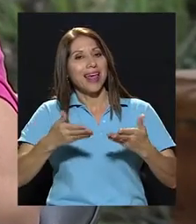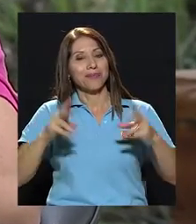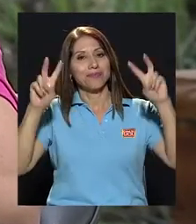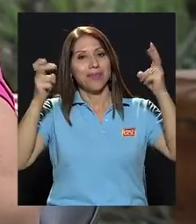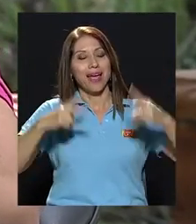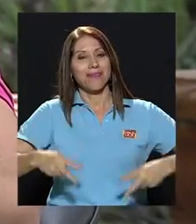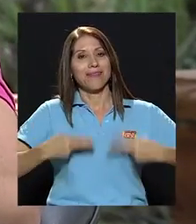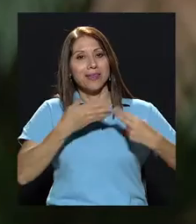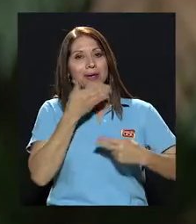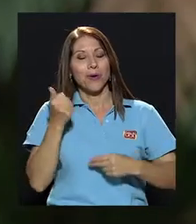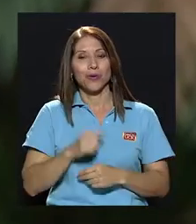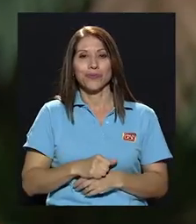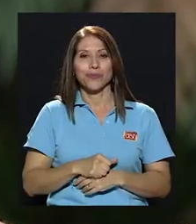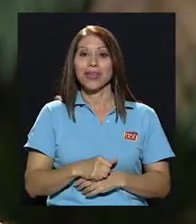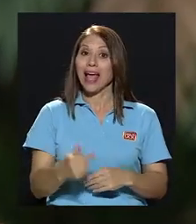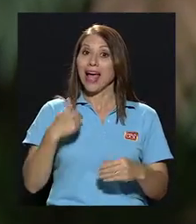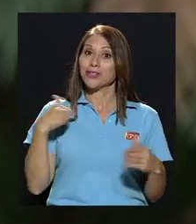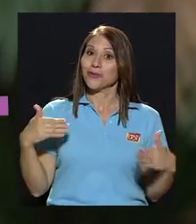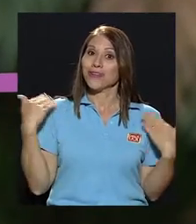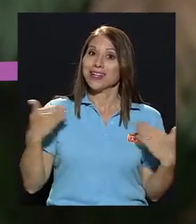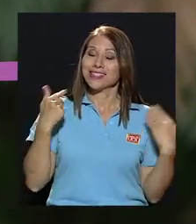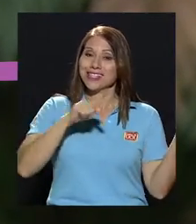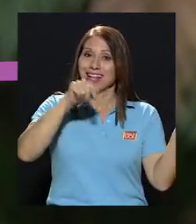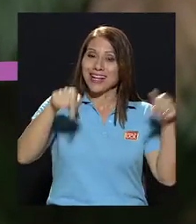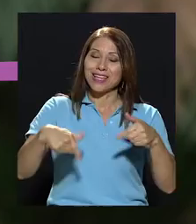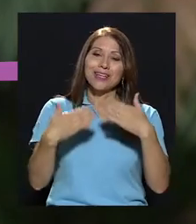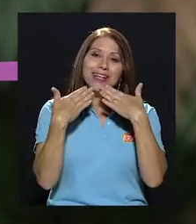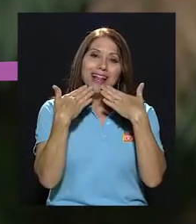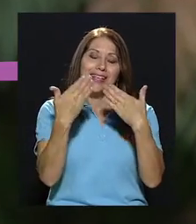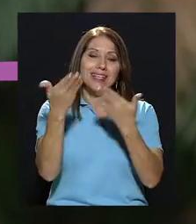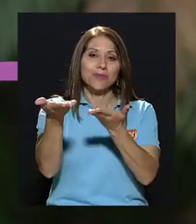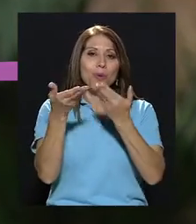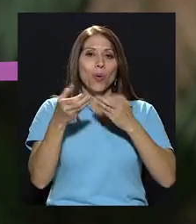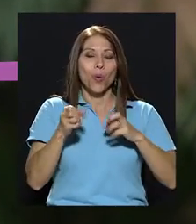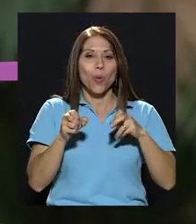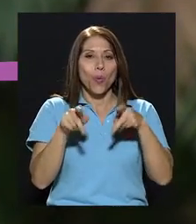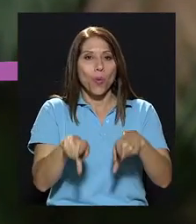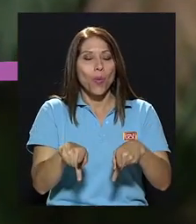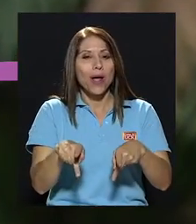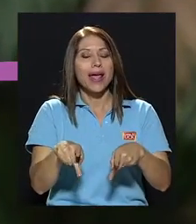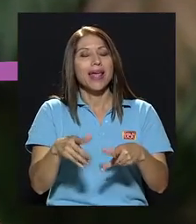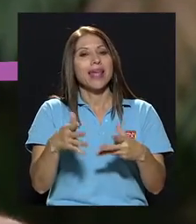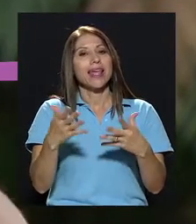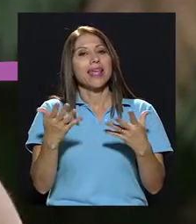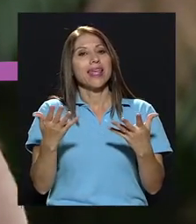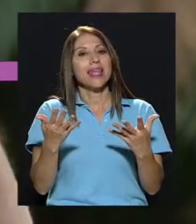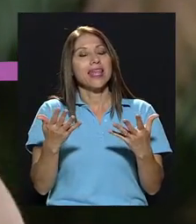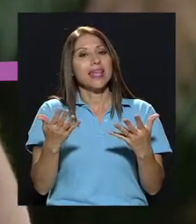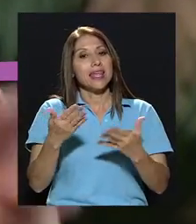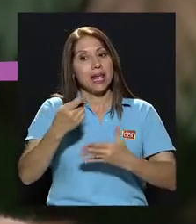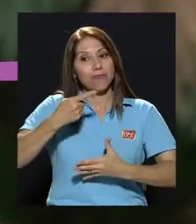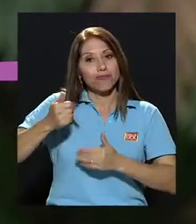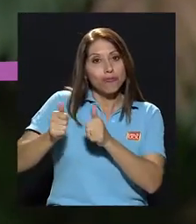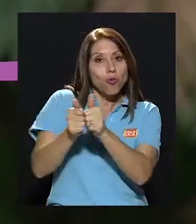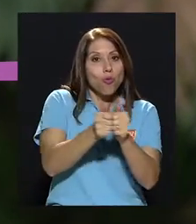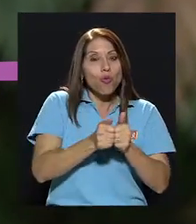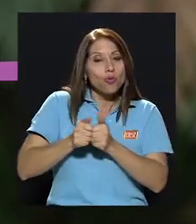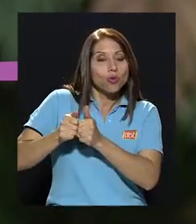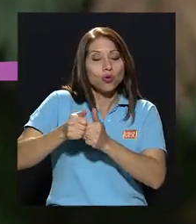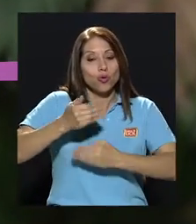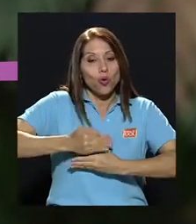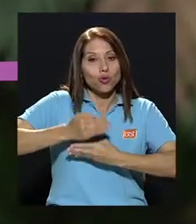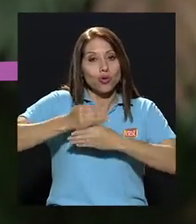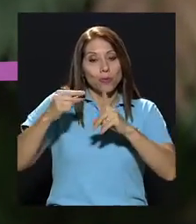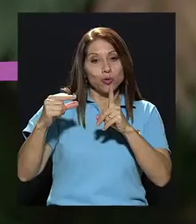Karina a Vivir Mejor. Yo feliz de estar aquí, muchísimas gracias por la oportunidad y de que construyamos juntos